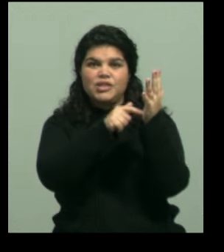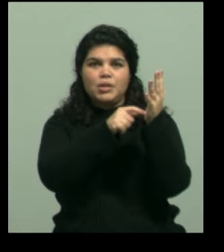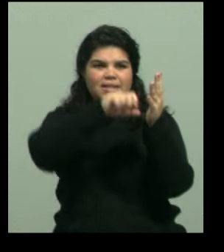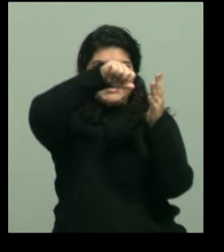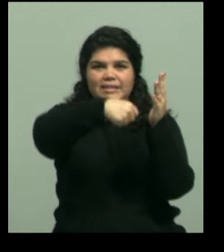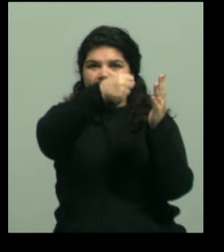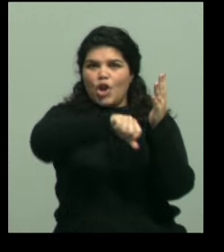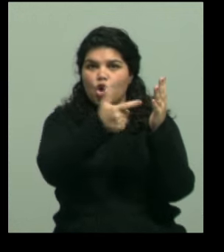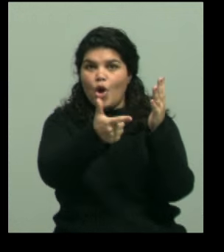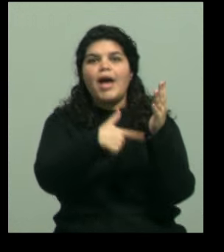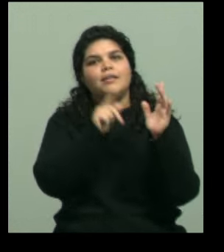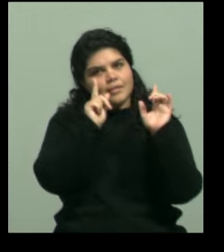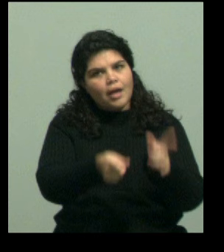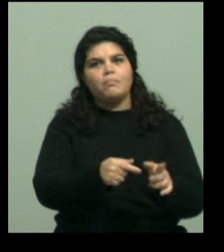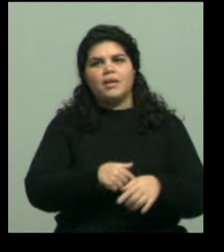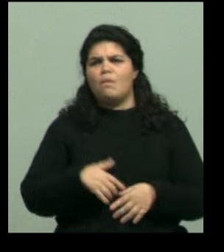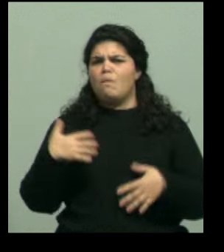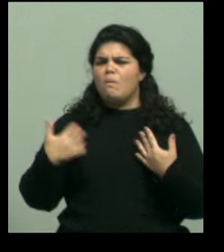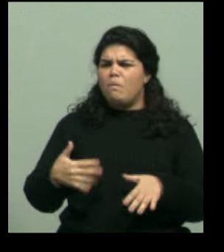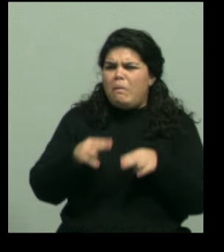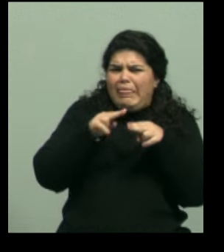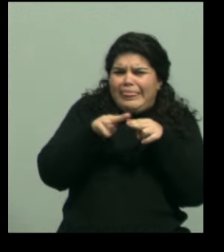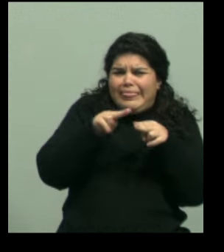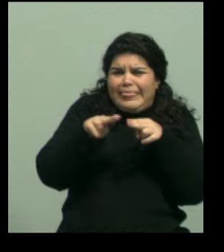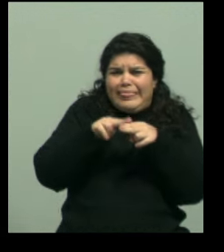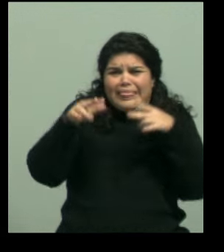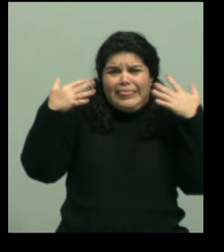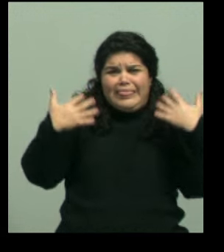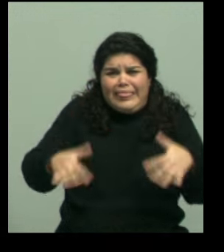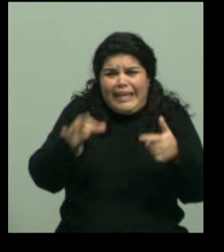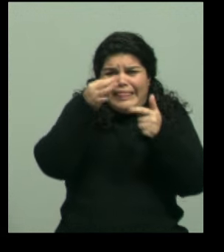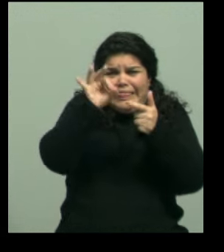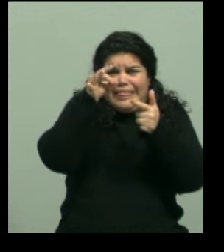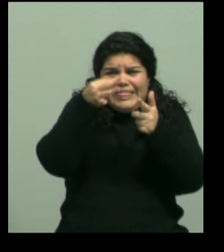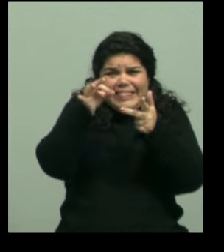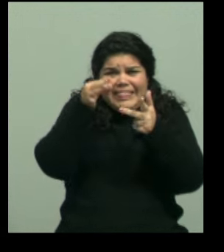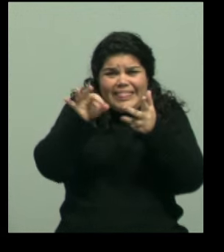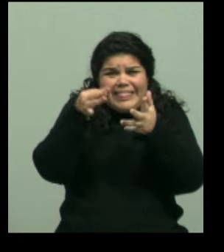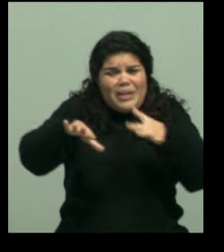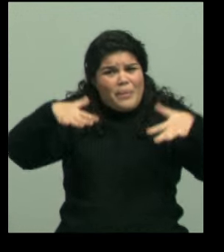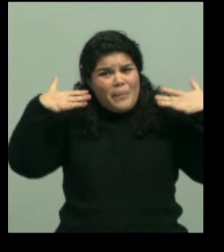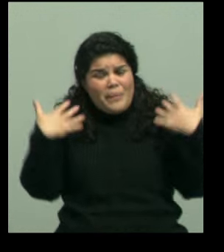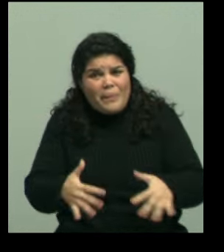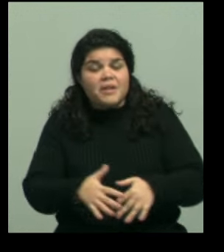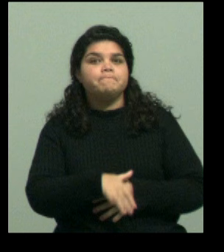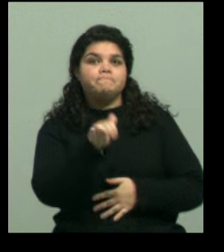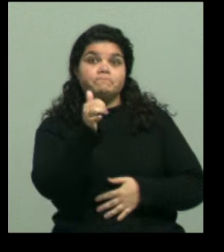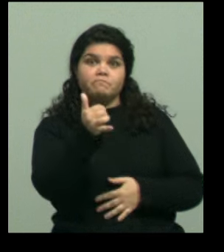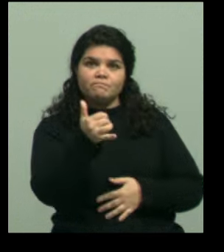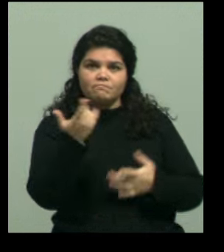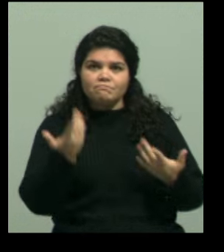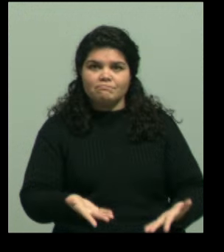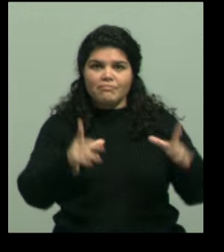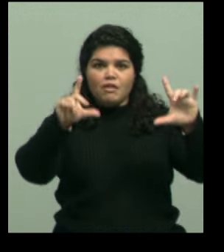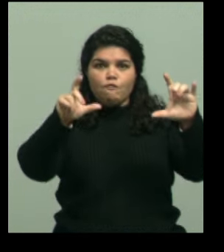detallista. ¿Es necesario? Pero bueno, gracias a ese detalle de la gente, fue que se pudo